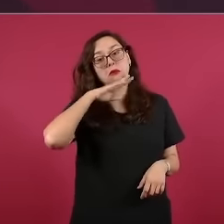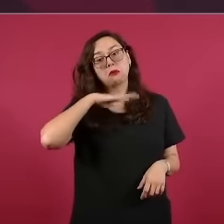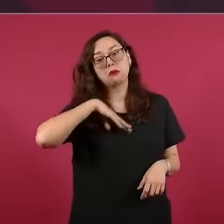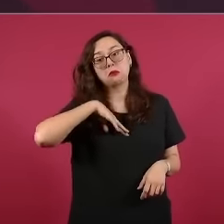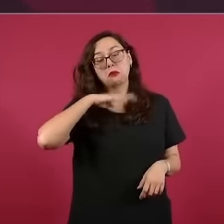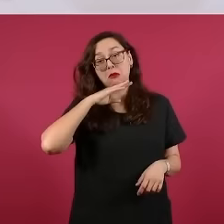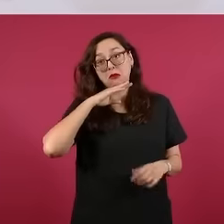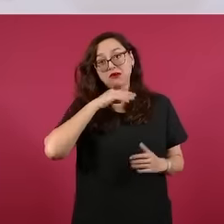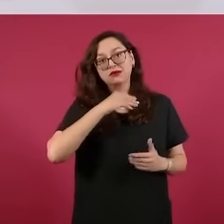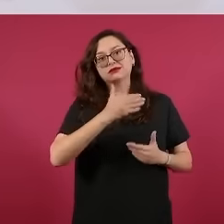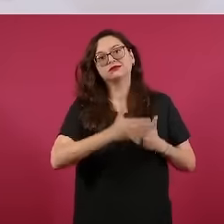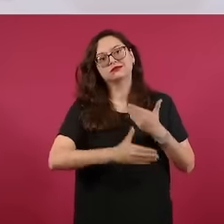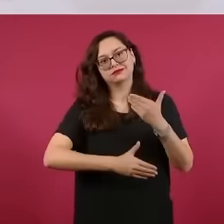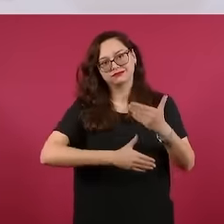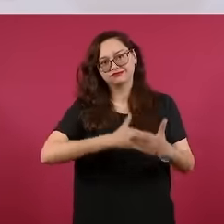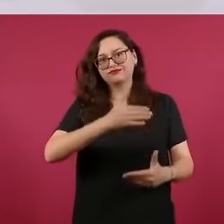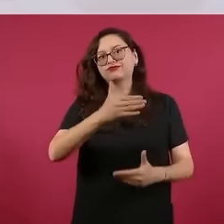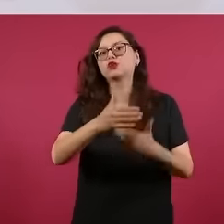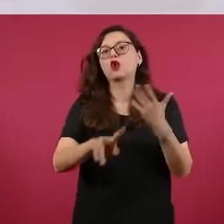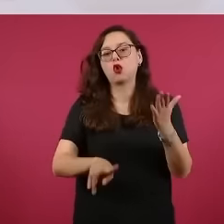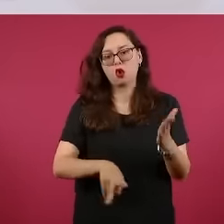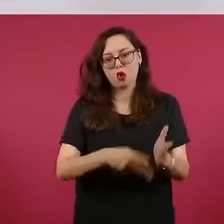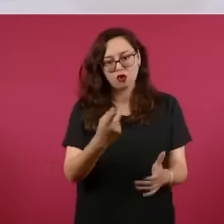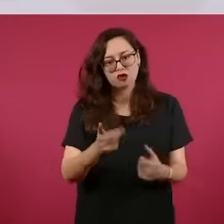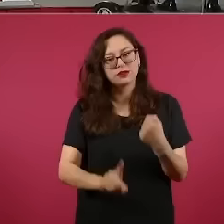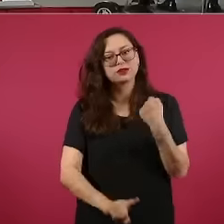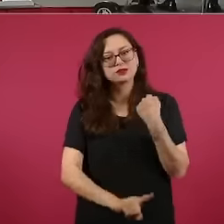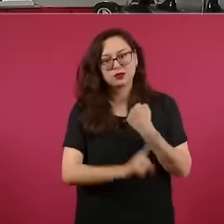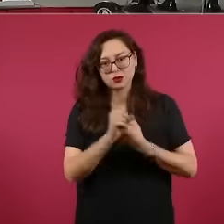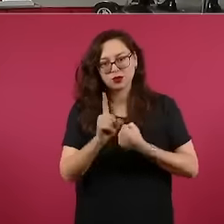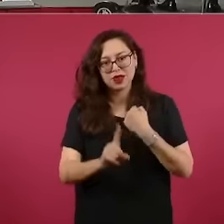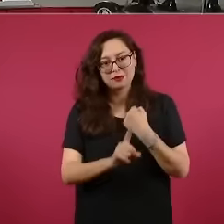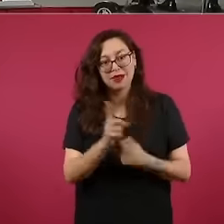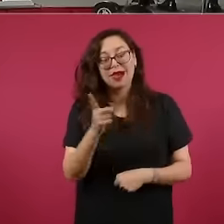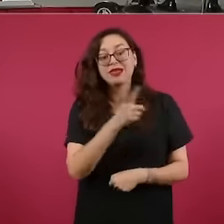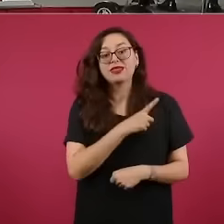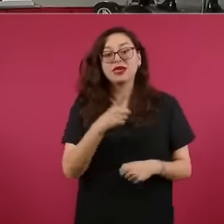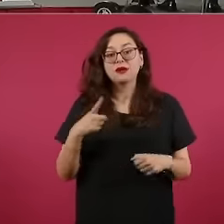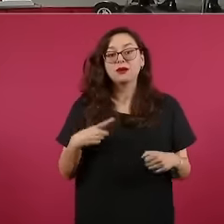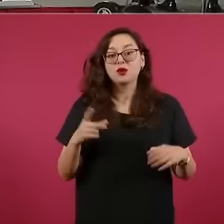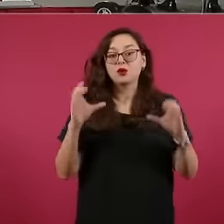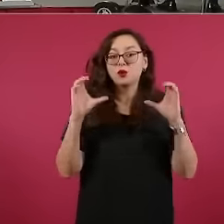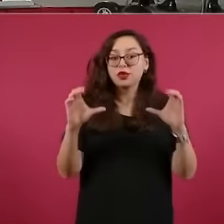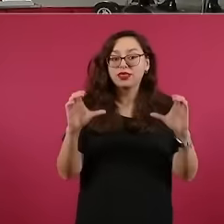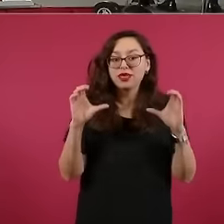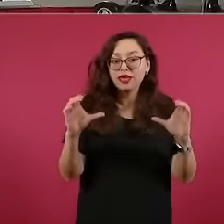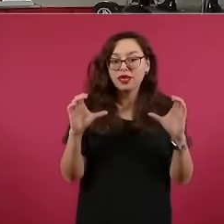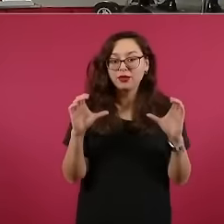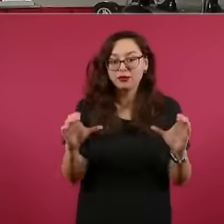que le pasó a otros partidos. Pero miren,